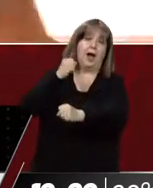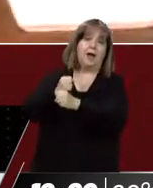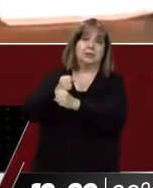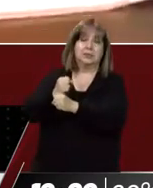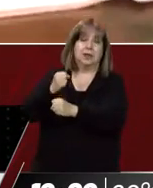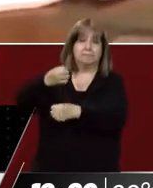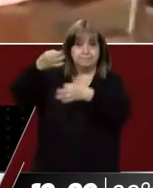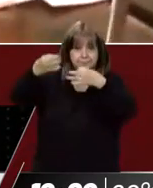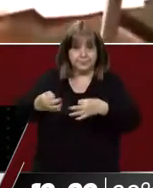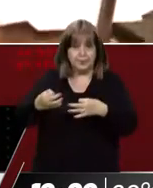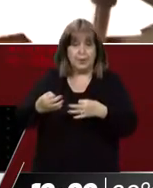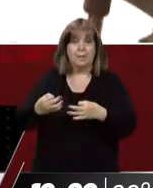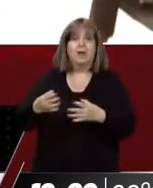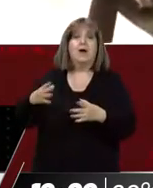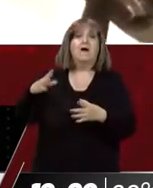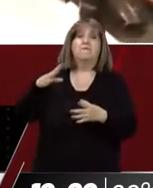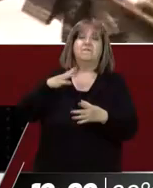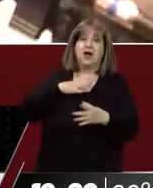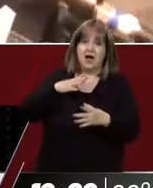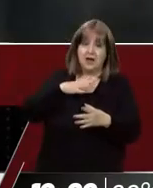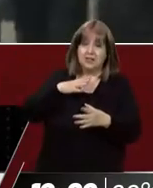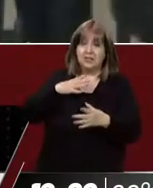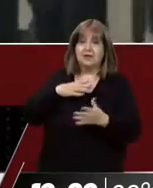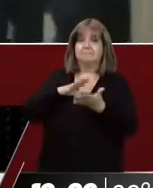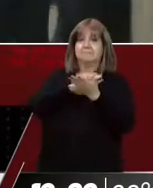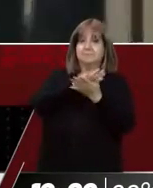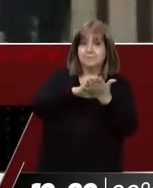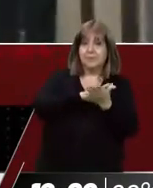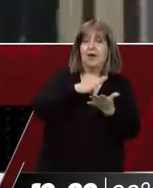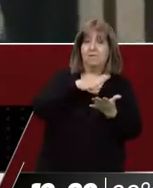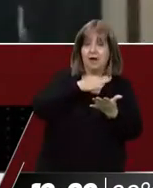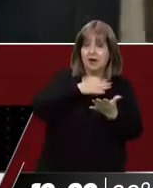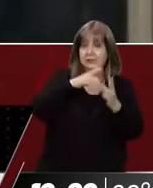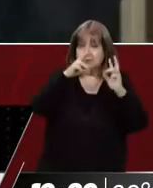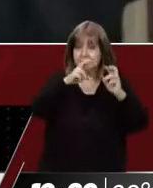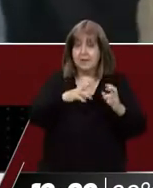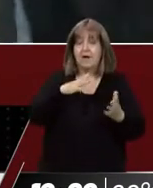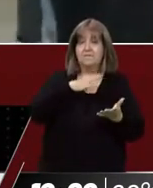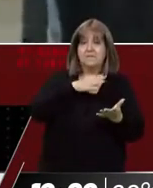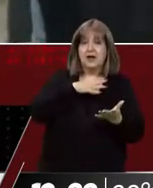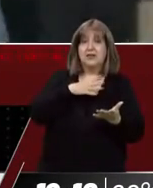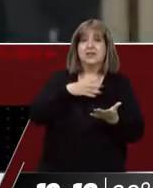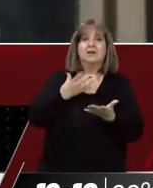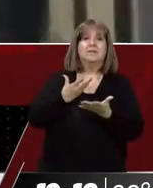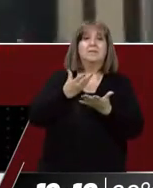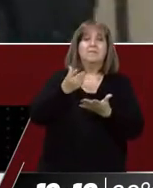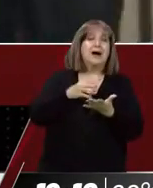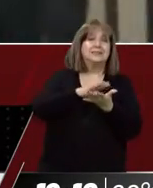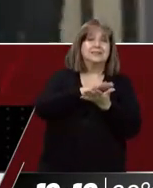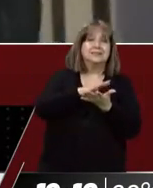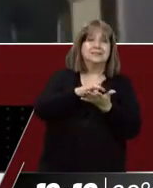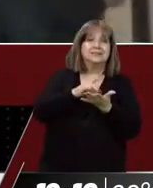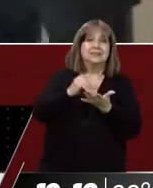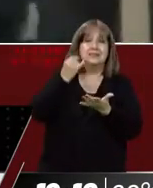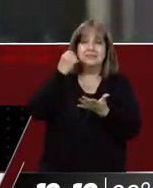al existir todavía vías recursivas extraordinarias, como es el recurso extraordinario federal